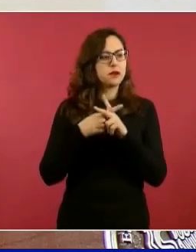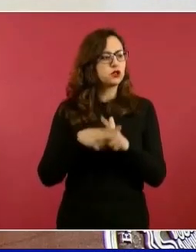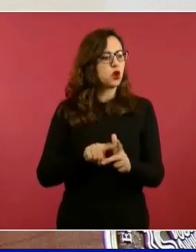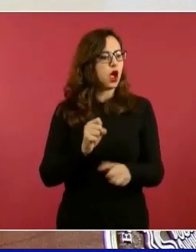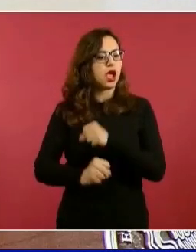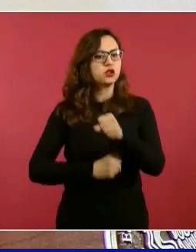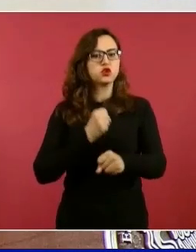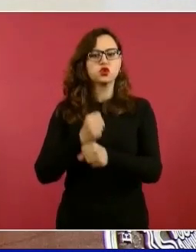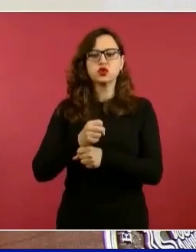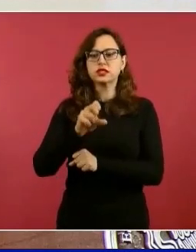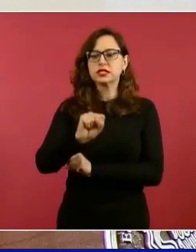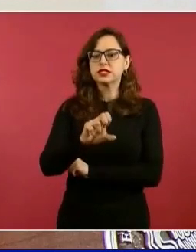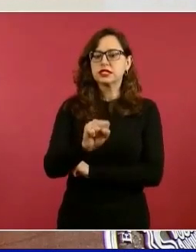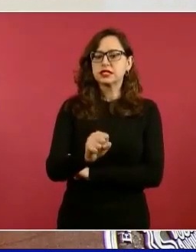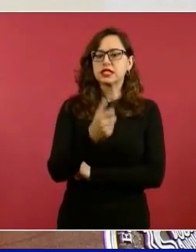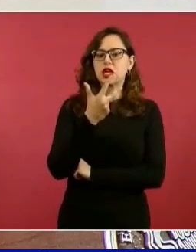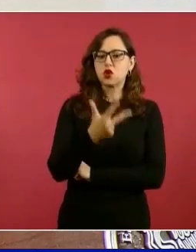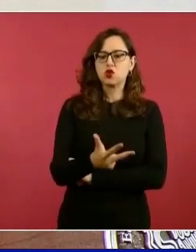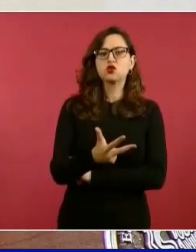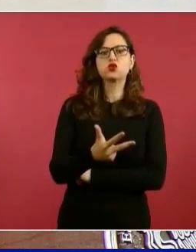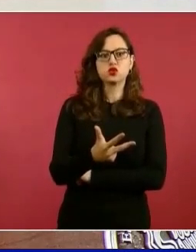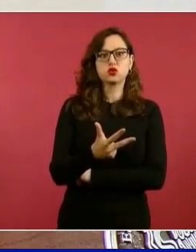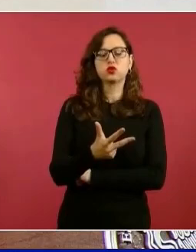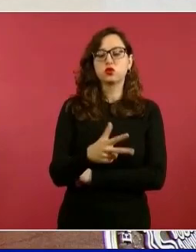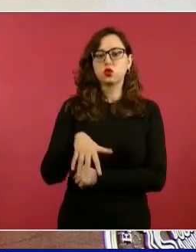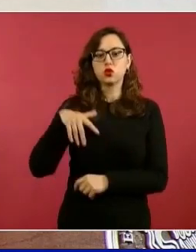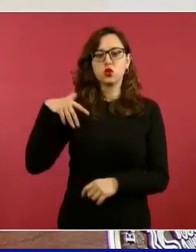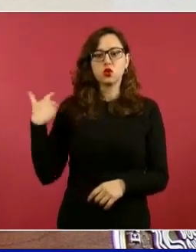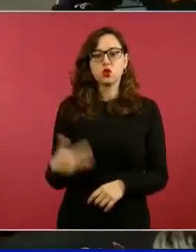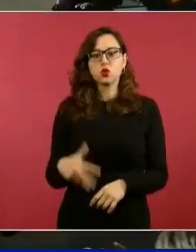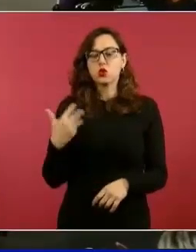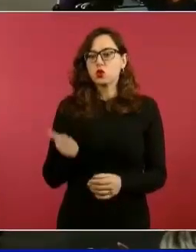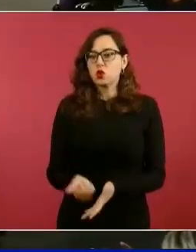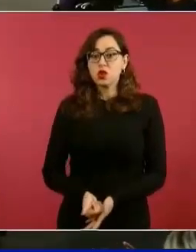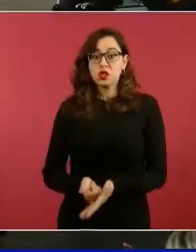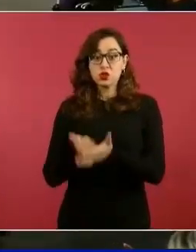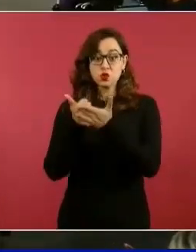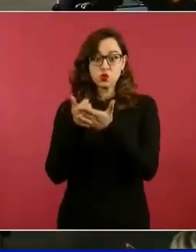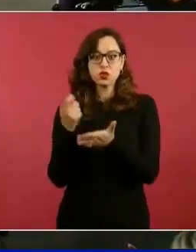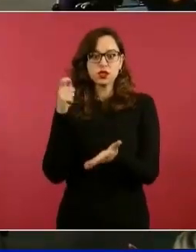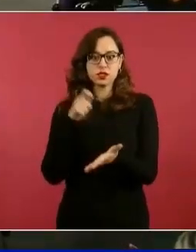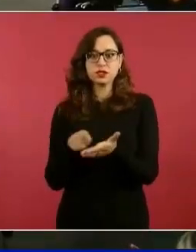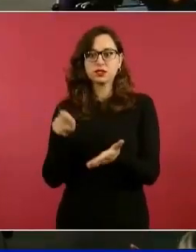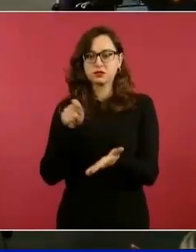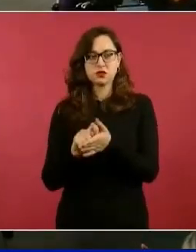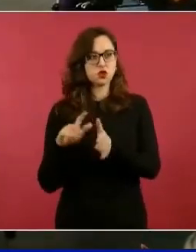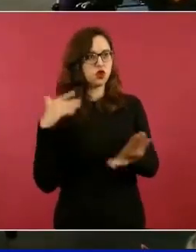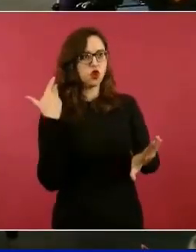escribir. Y era una cosa extraordinaria, porque llegamos,